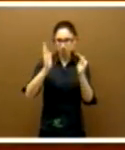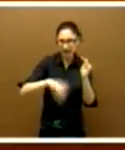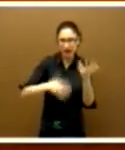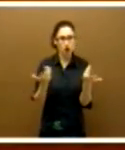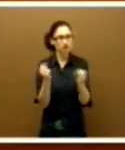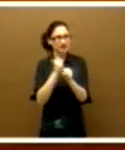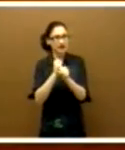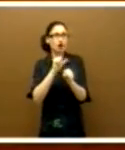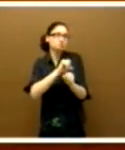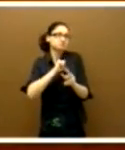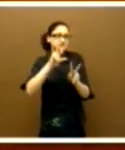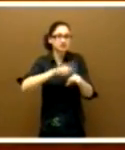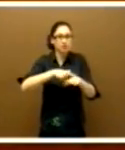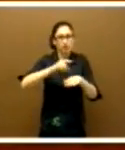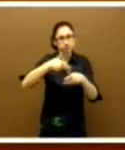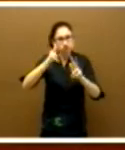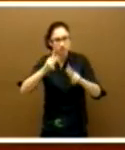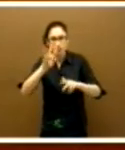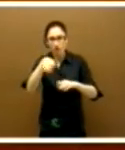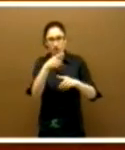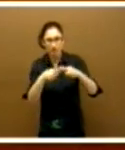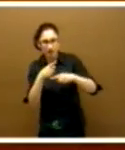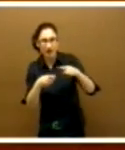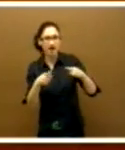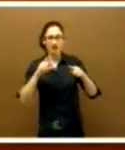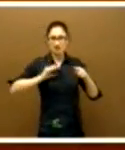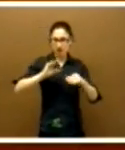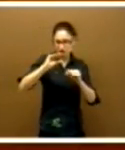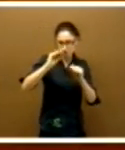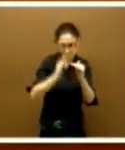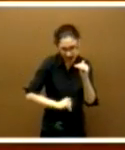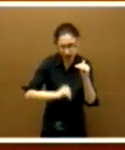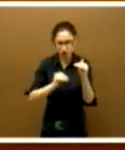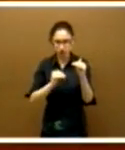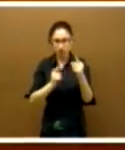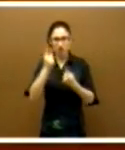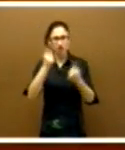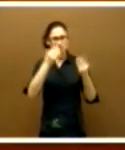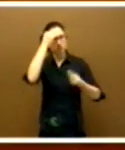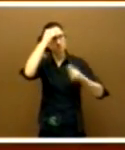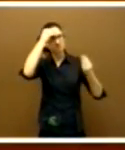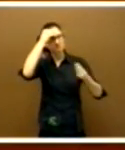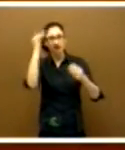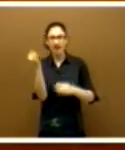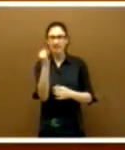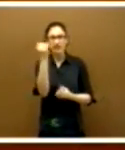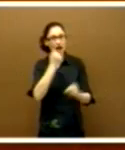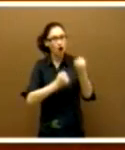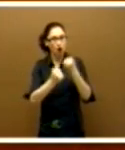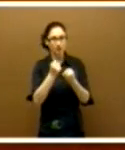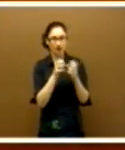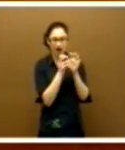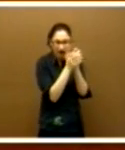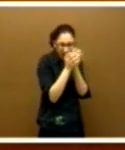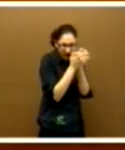tiempo parcial, mayor tasa de desempleo, salarios menores. A veces empezamos a sospechar que es que los jefes de la economía cospidan